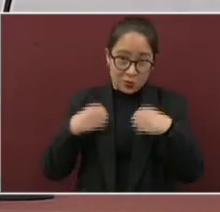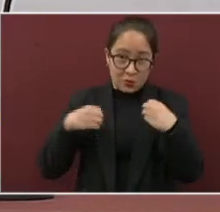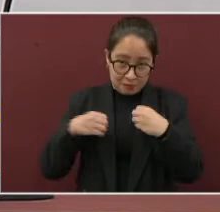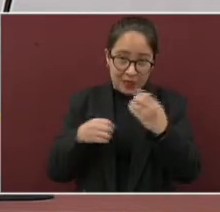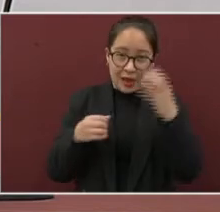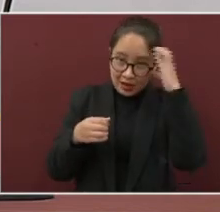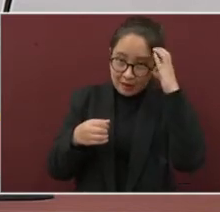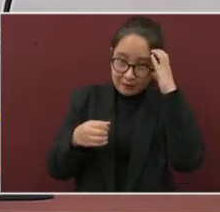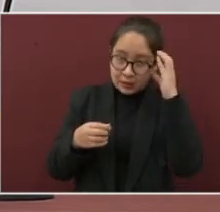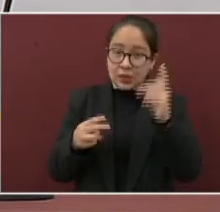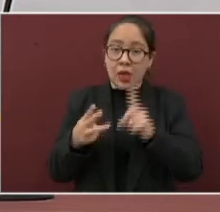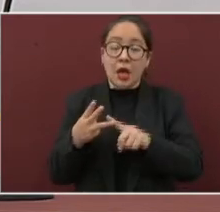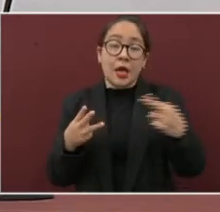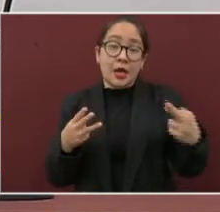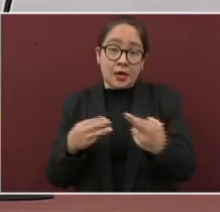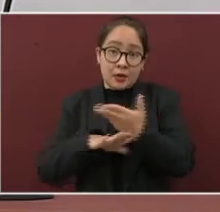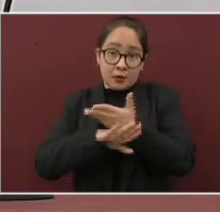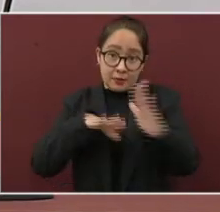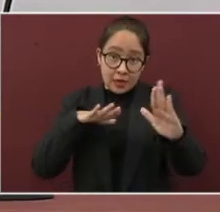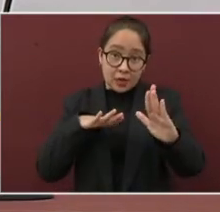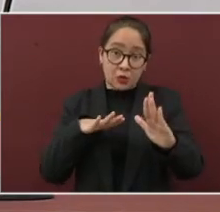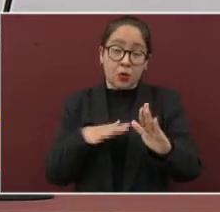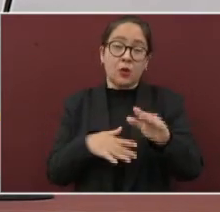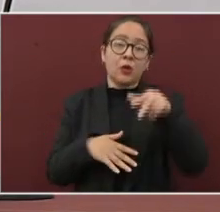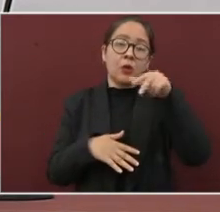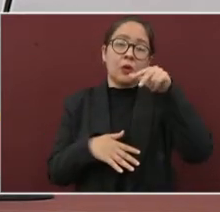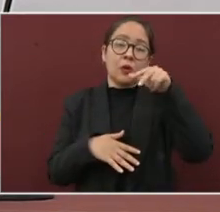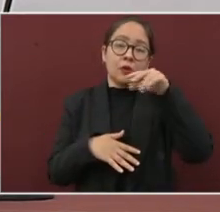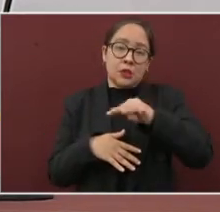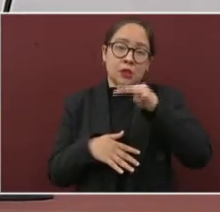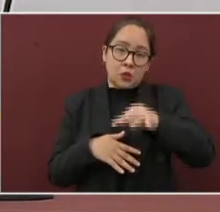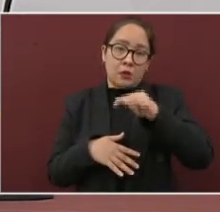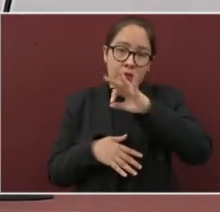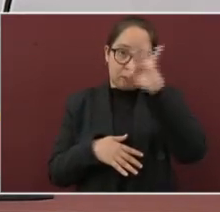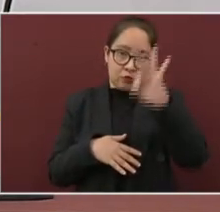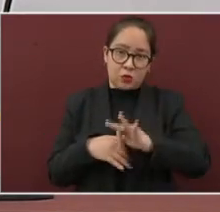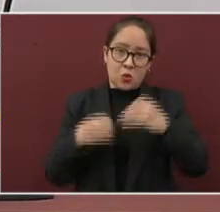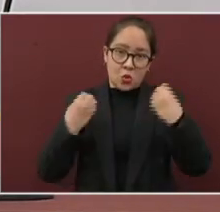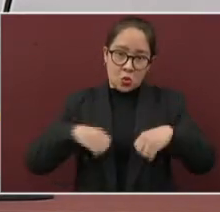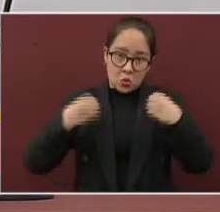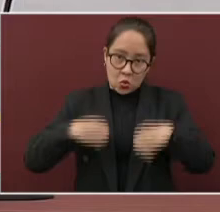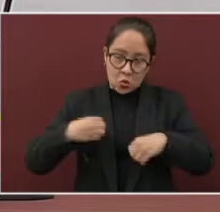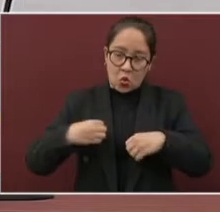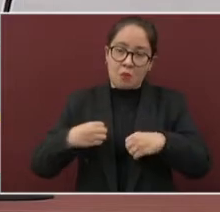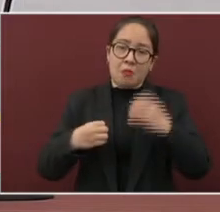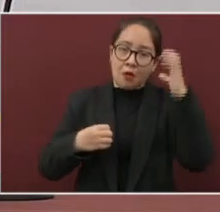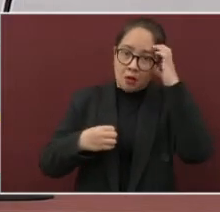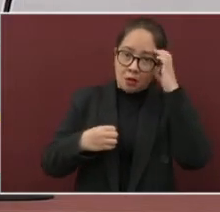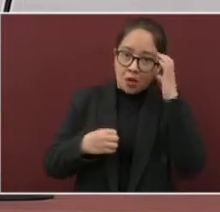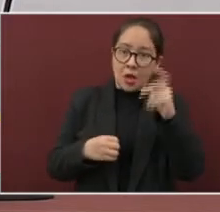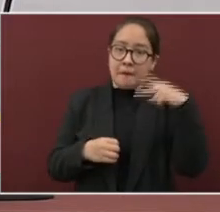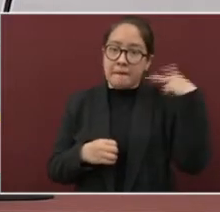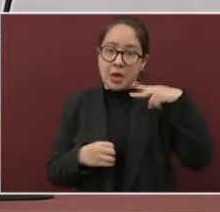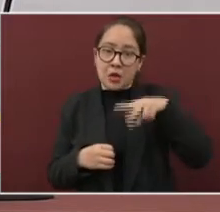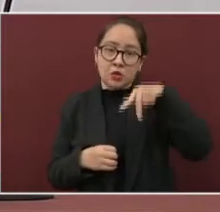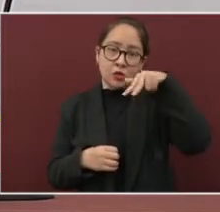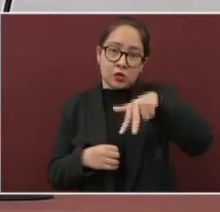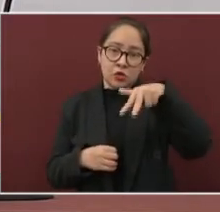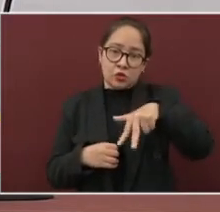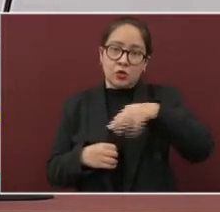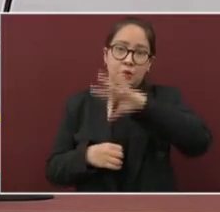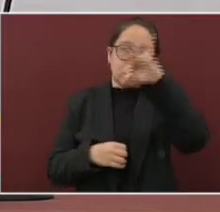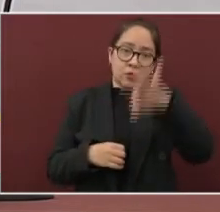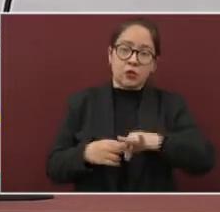Mientras que Río Blanco registra un 19%, Veracruz 18% y Poza Rica